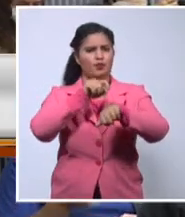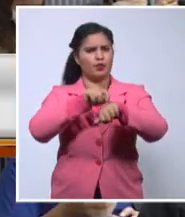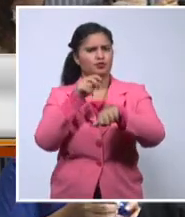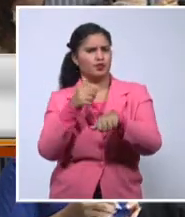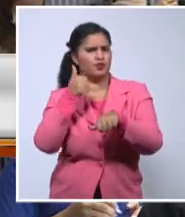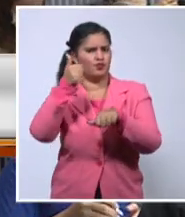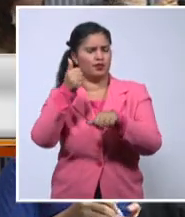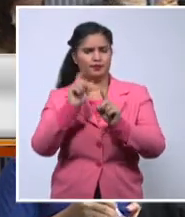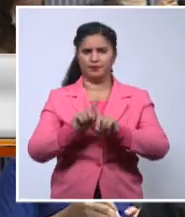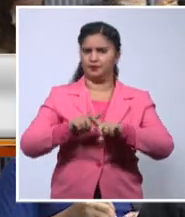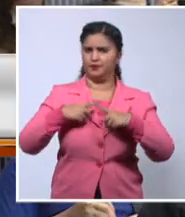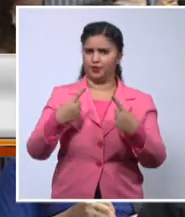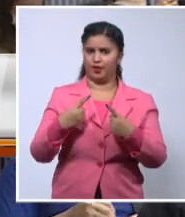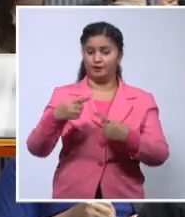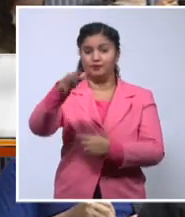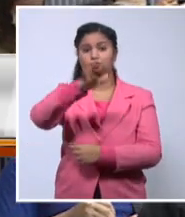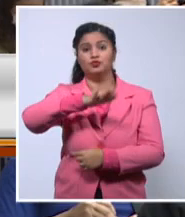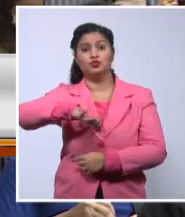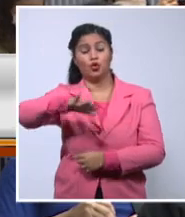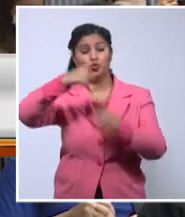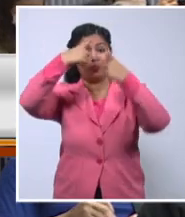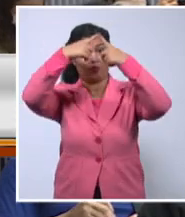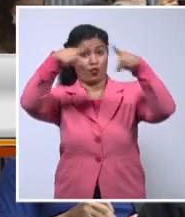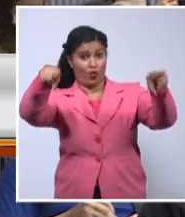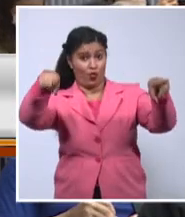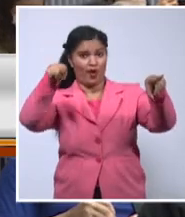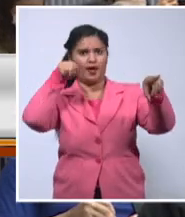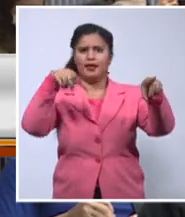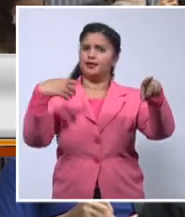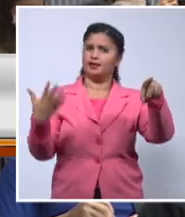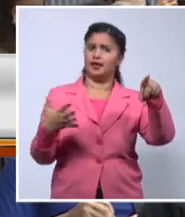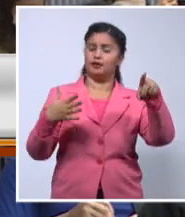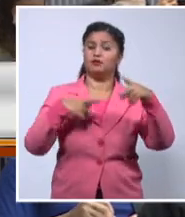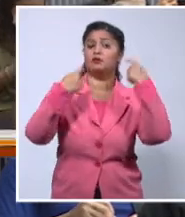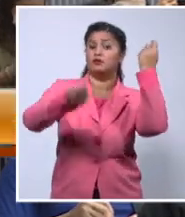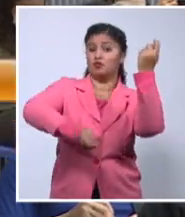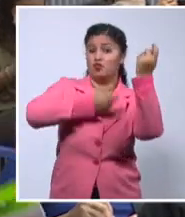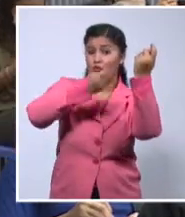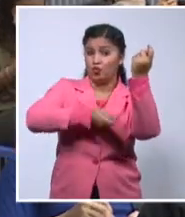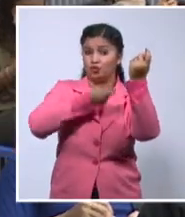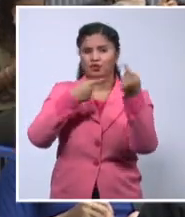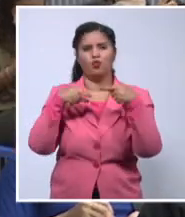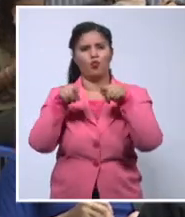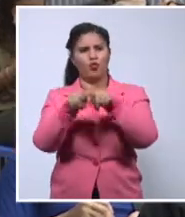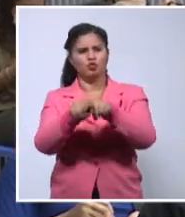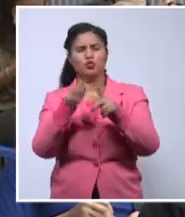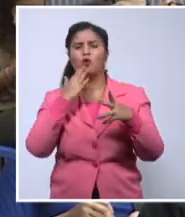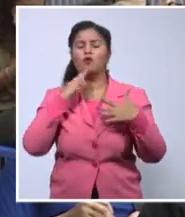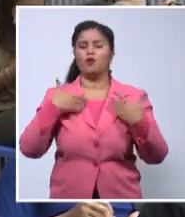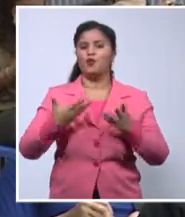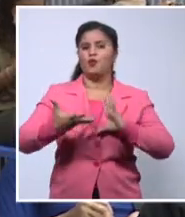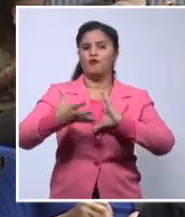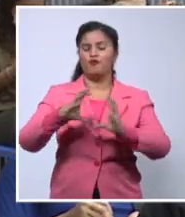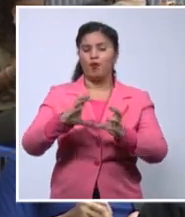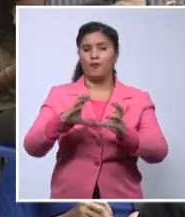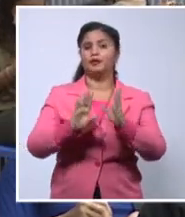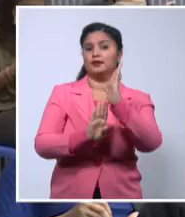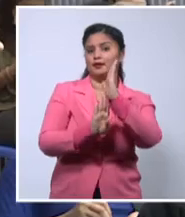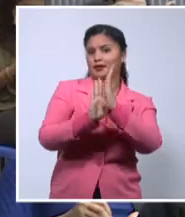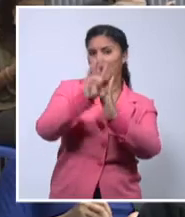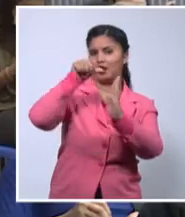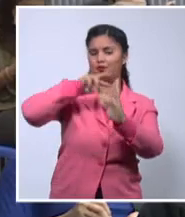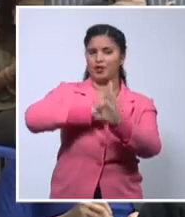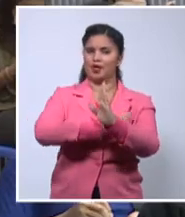nivel del país. Ahora, lo que no podemos perder de perspectiva es que este debate no es un debate puro, porque ni nada en la realidad